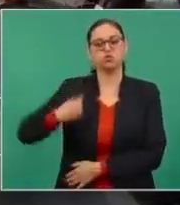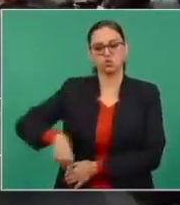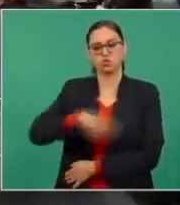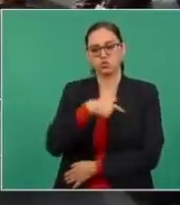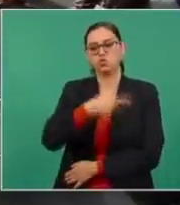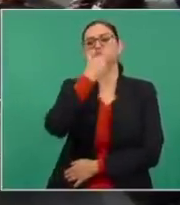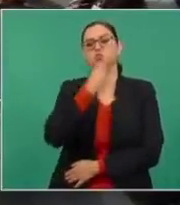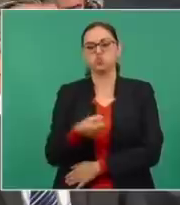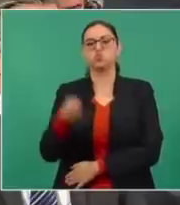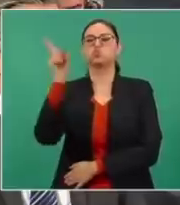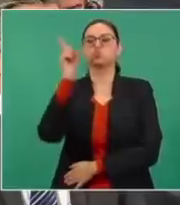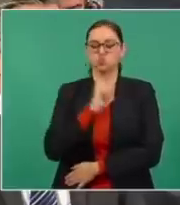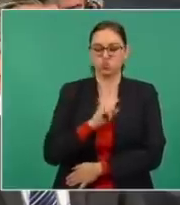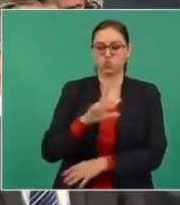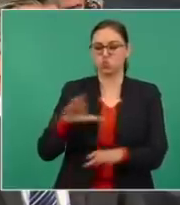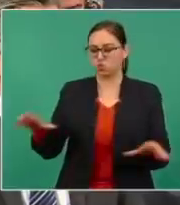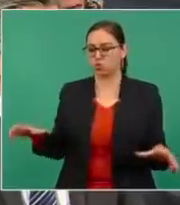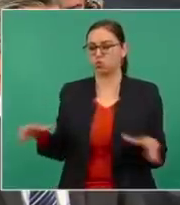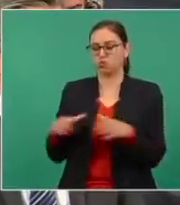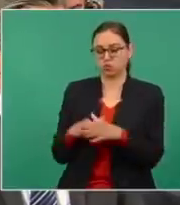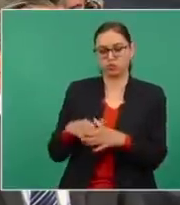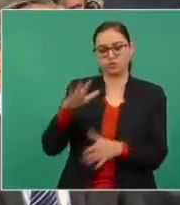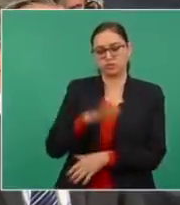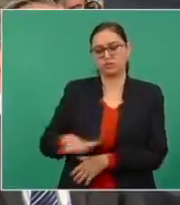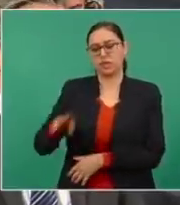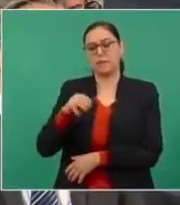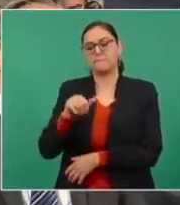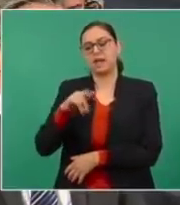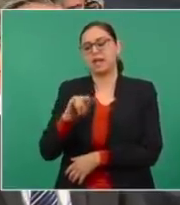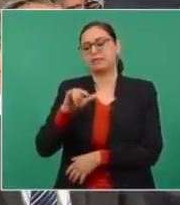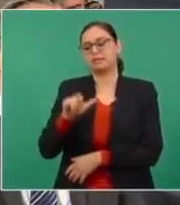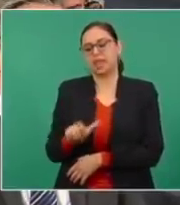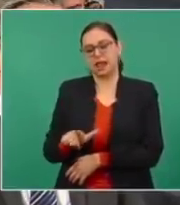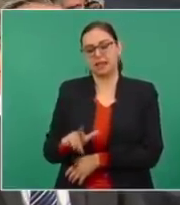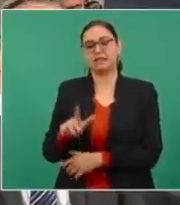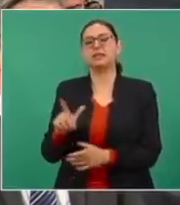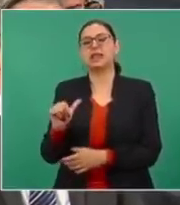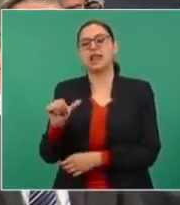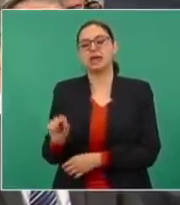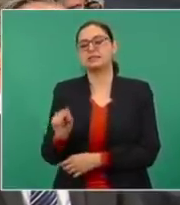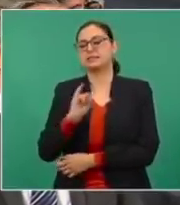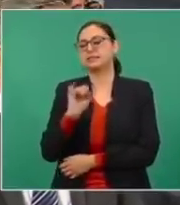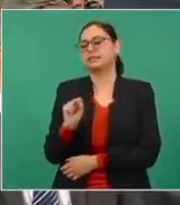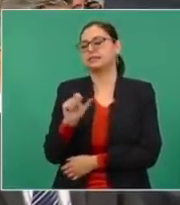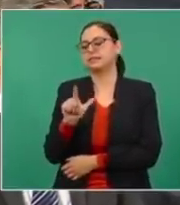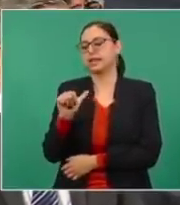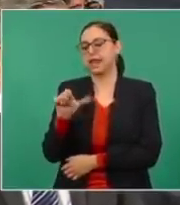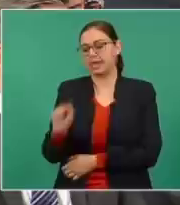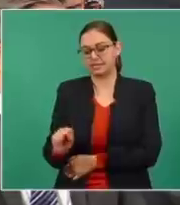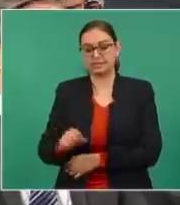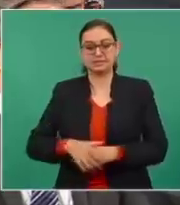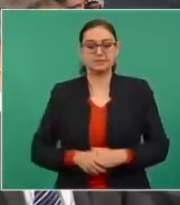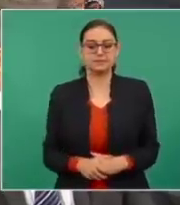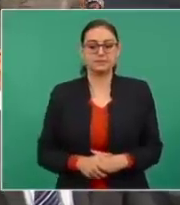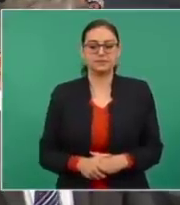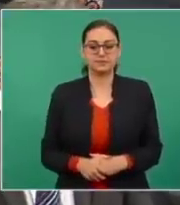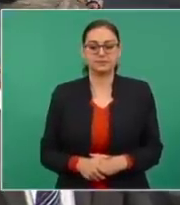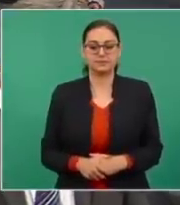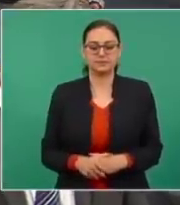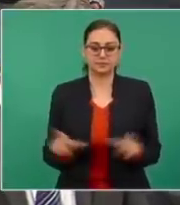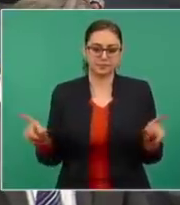comuneros y comuneras del manantial y las islas. Bueno, presidente,